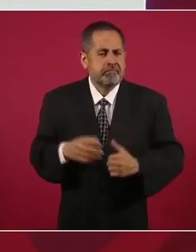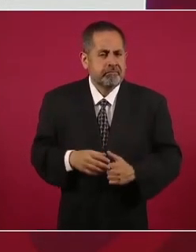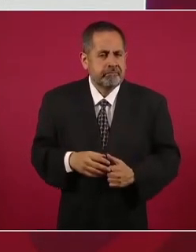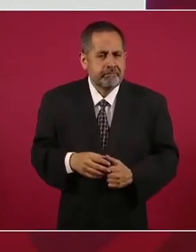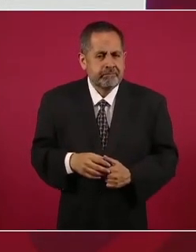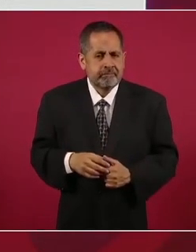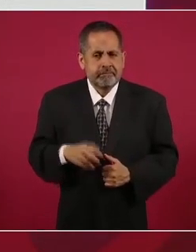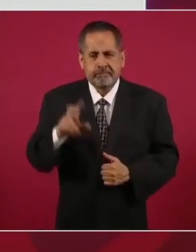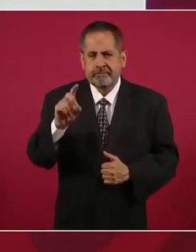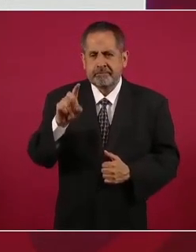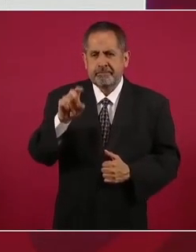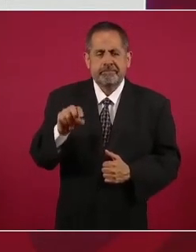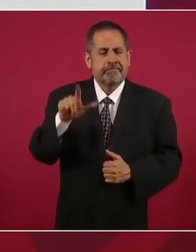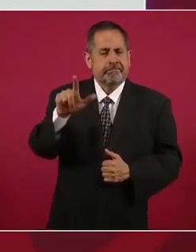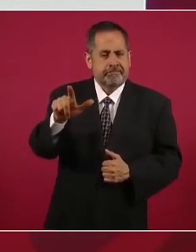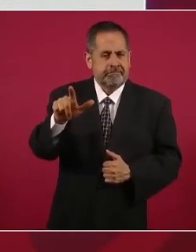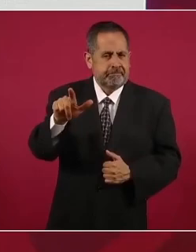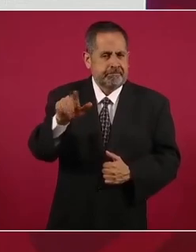37,